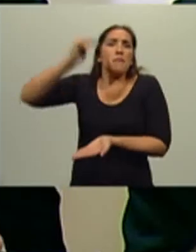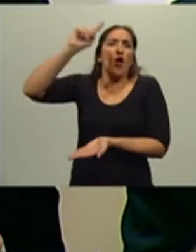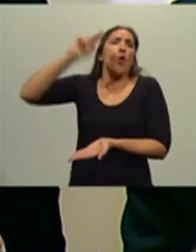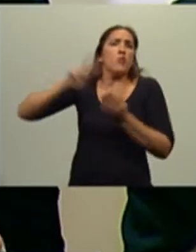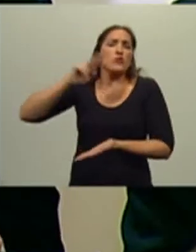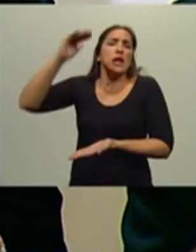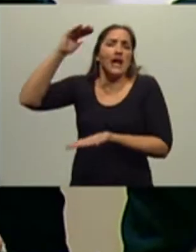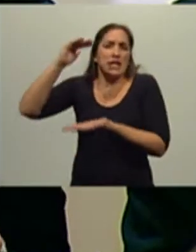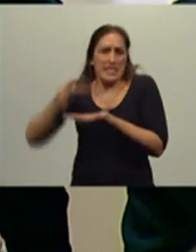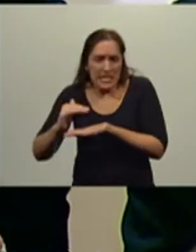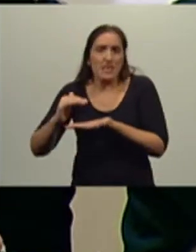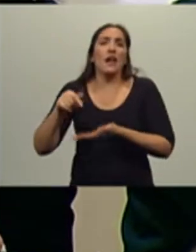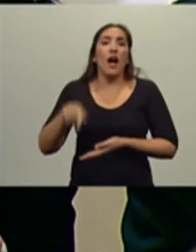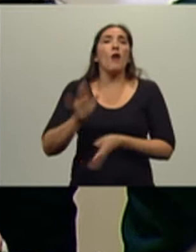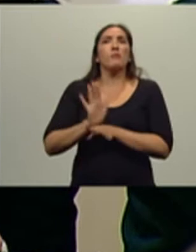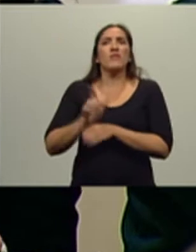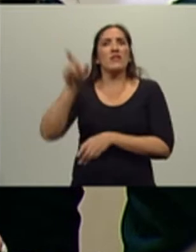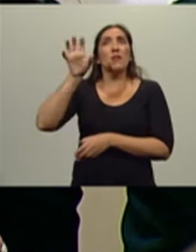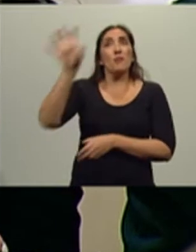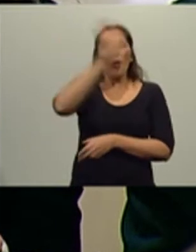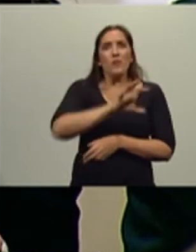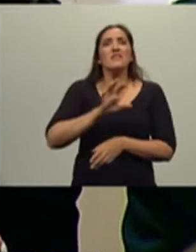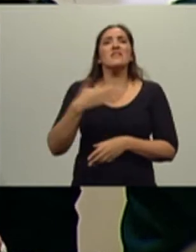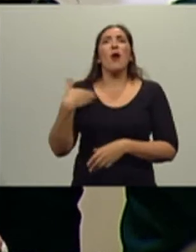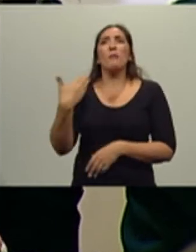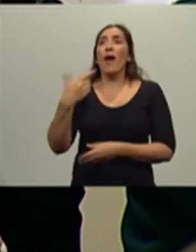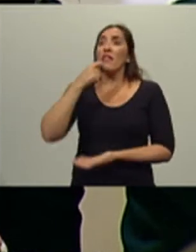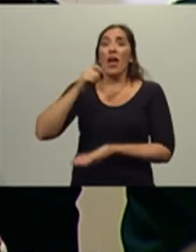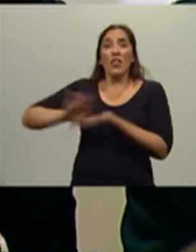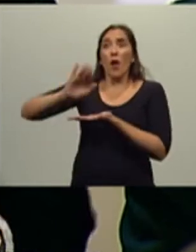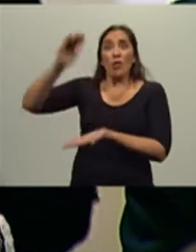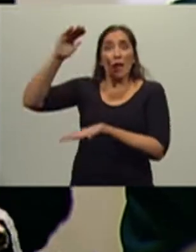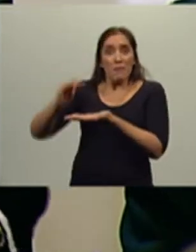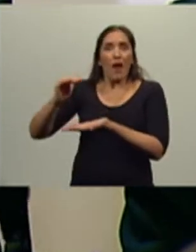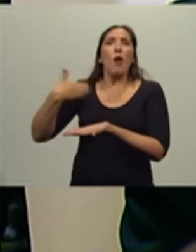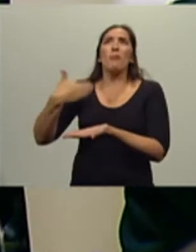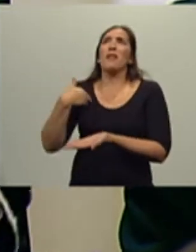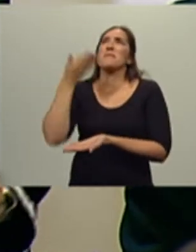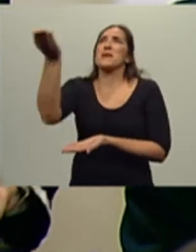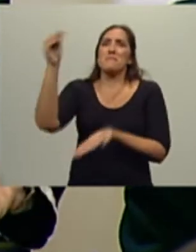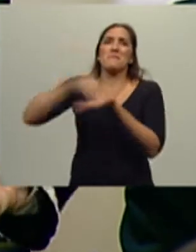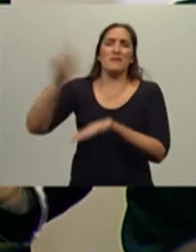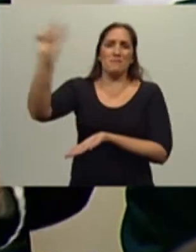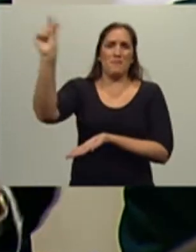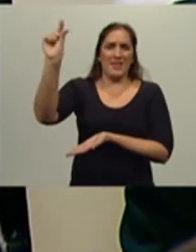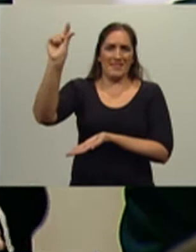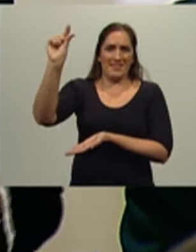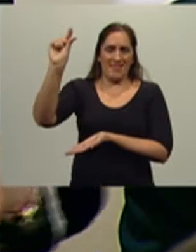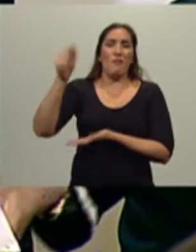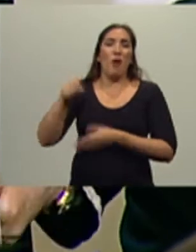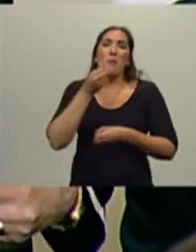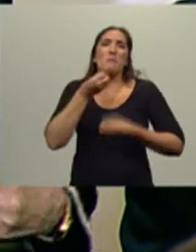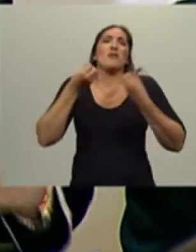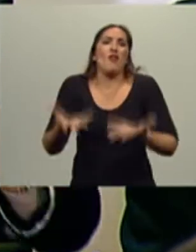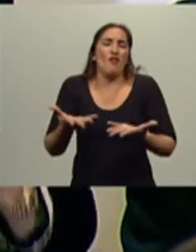permite además ser nuevos sujetos de créditos también porque les mejora sustancialmente su